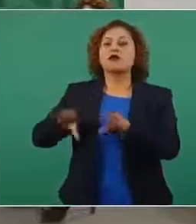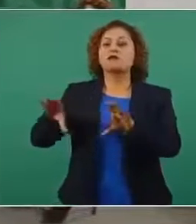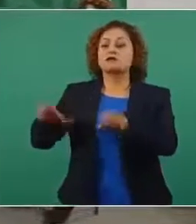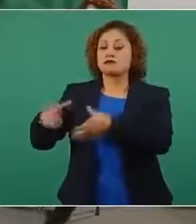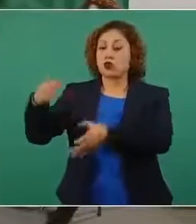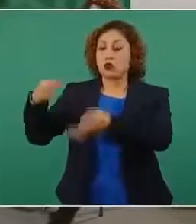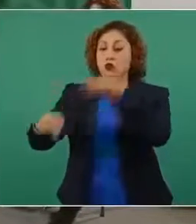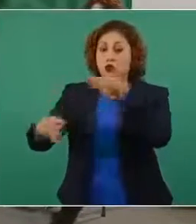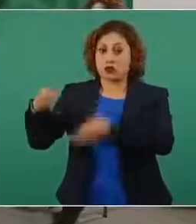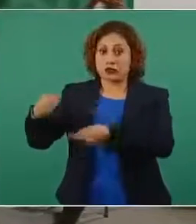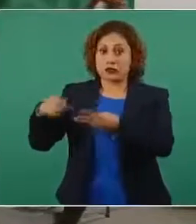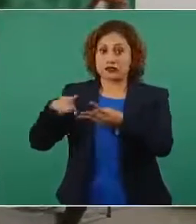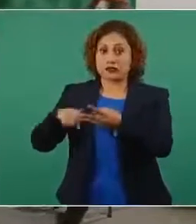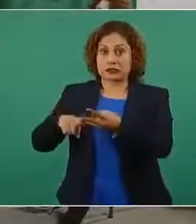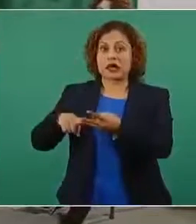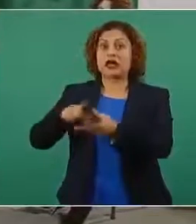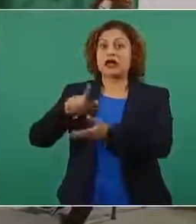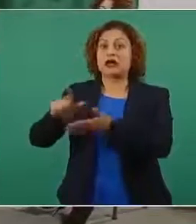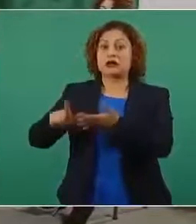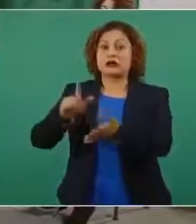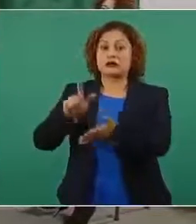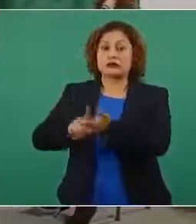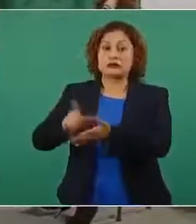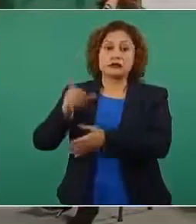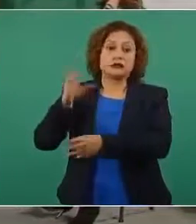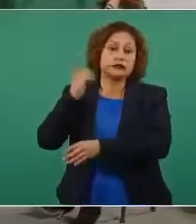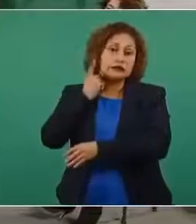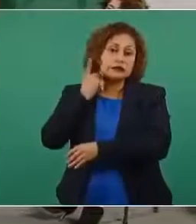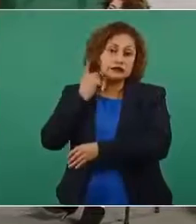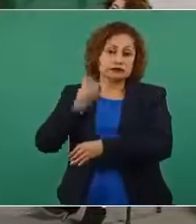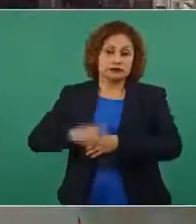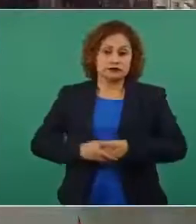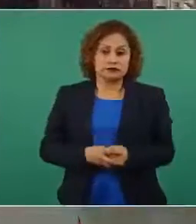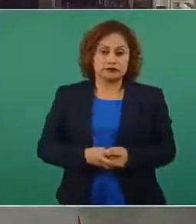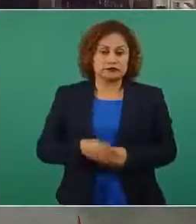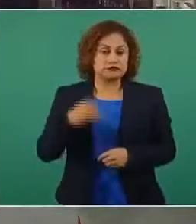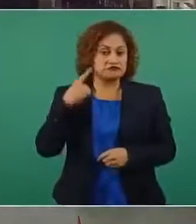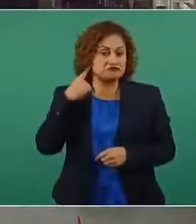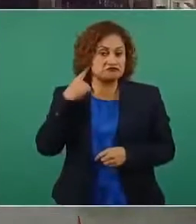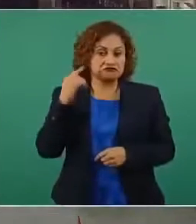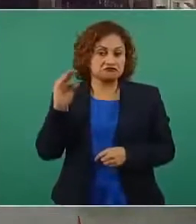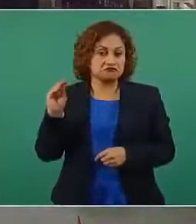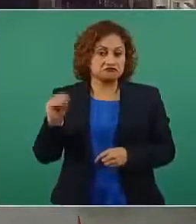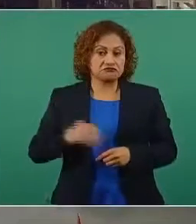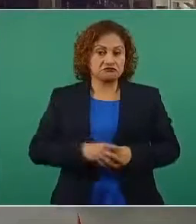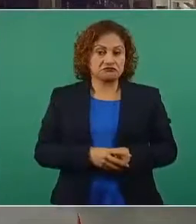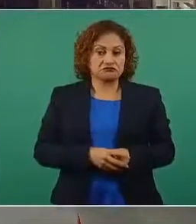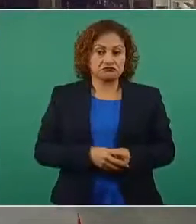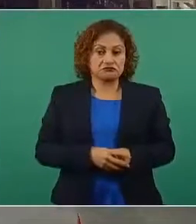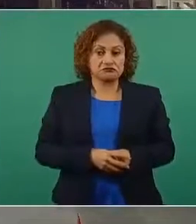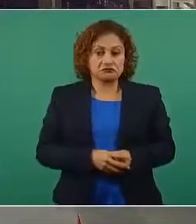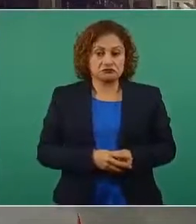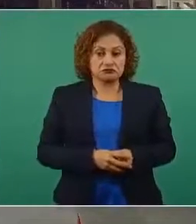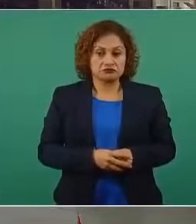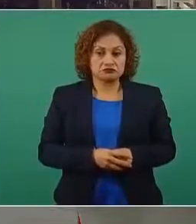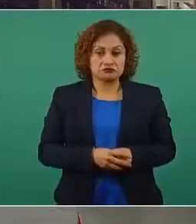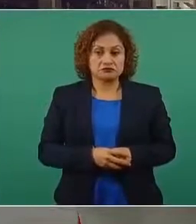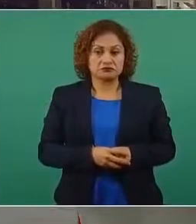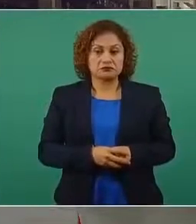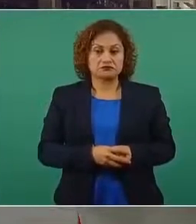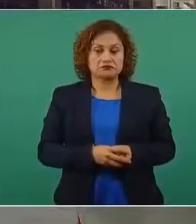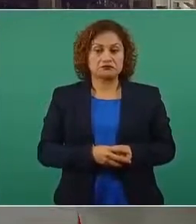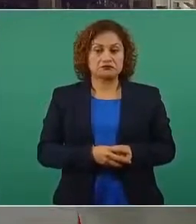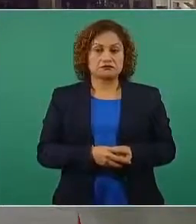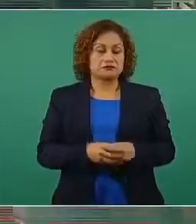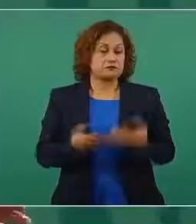de vacío de poder en Tampolipas con todo y que el gobernador pues puede decirse que es prójugo de la justicia? Pero es